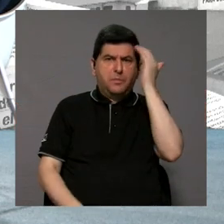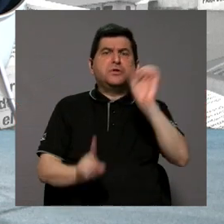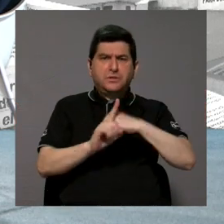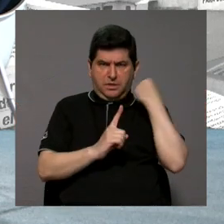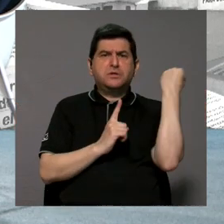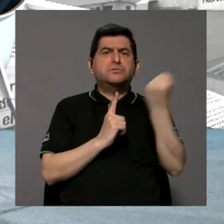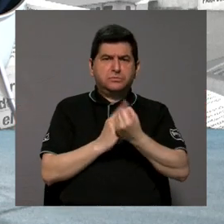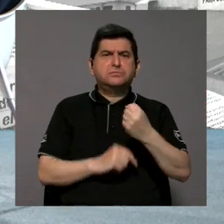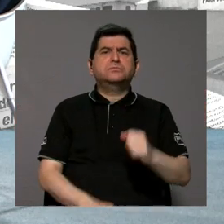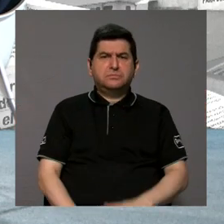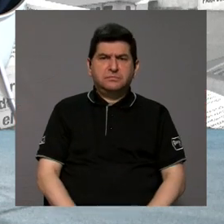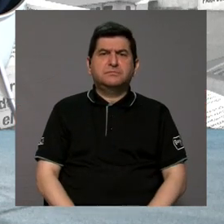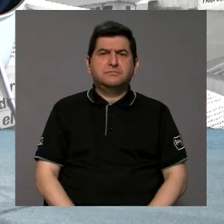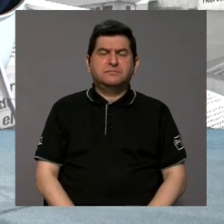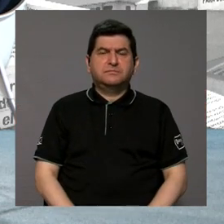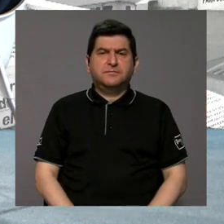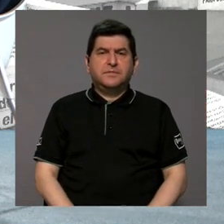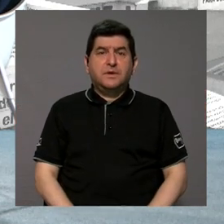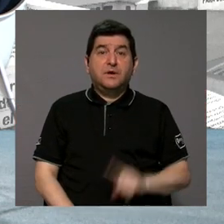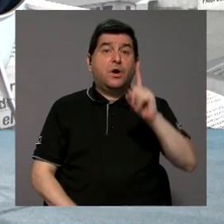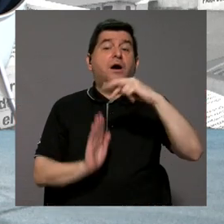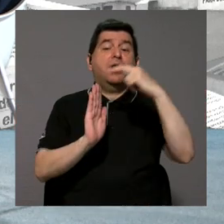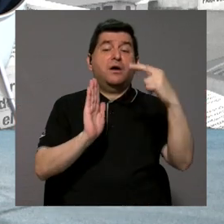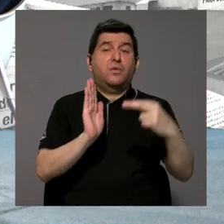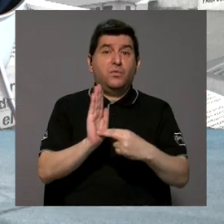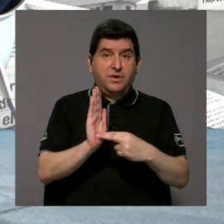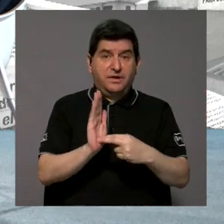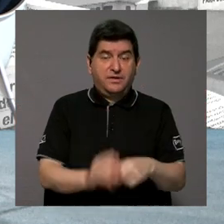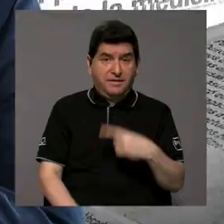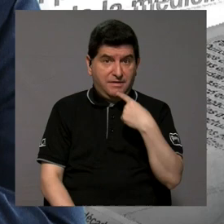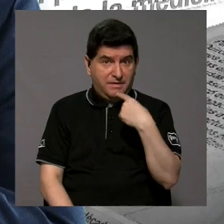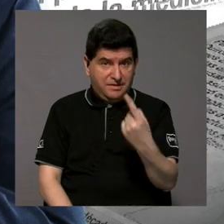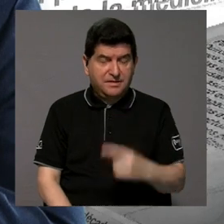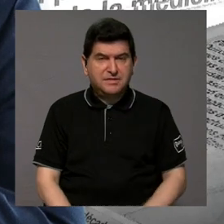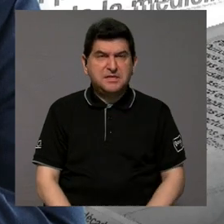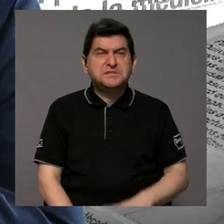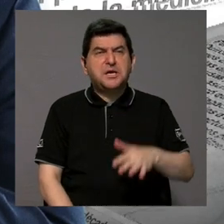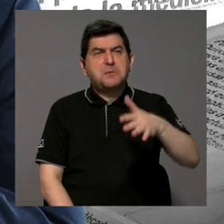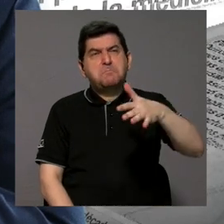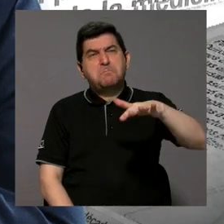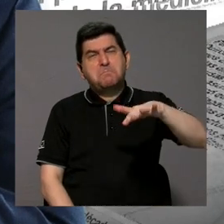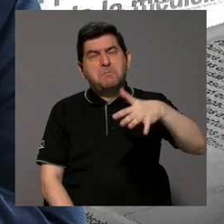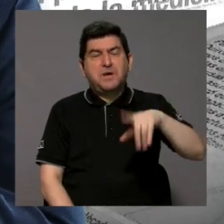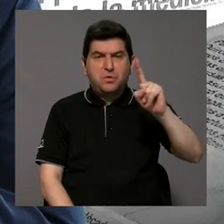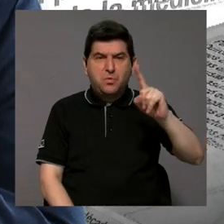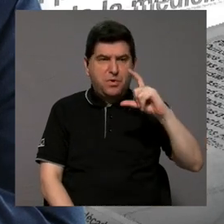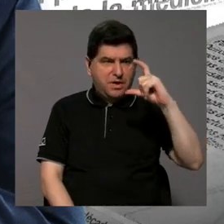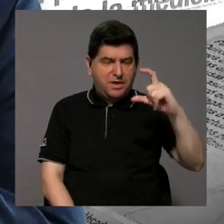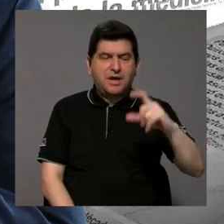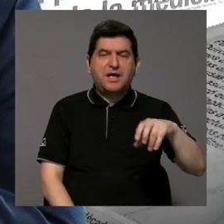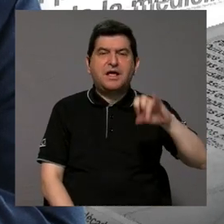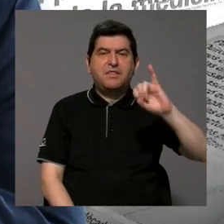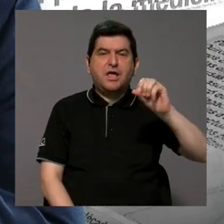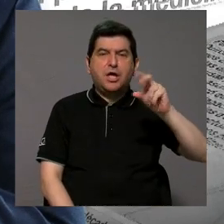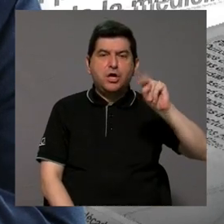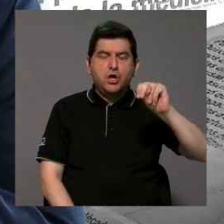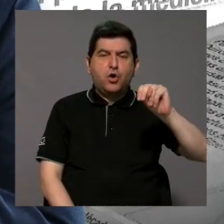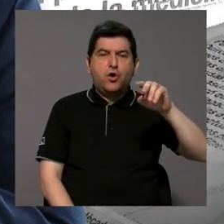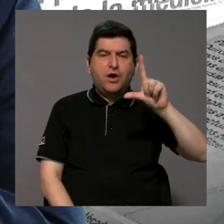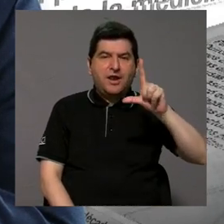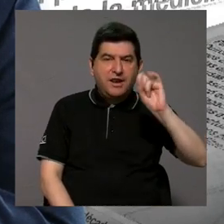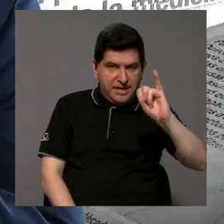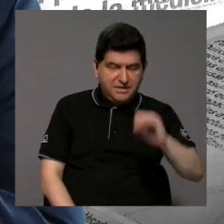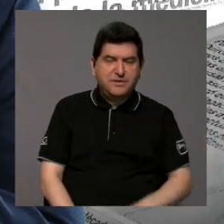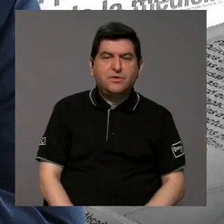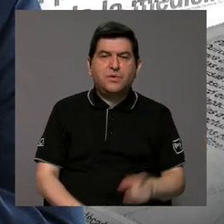estado de salud. Y hay una regla de dedo que dice que más o menos una batería de ión litio cumple su